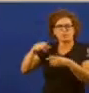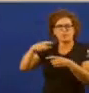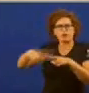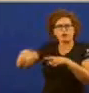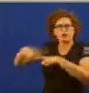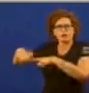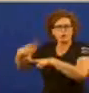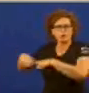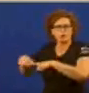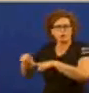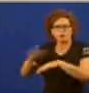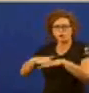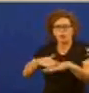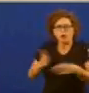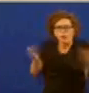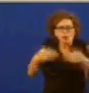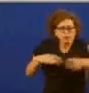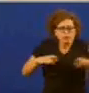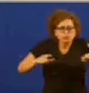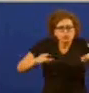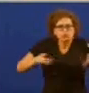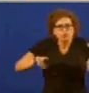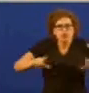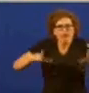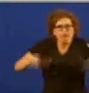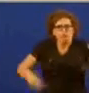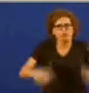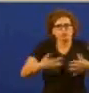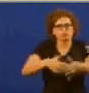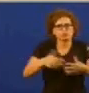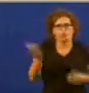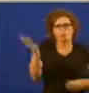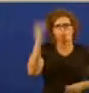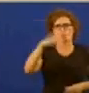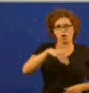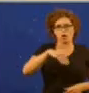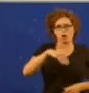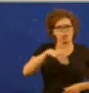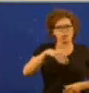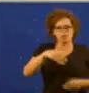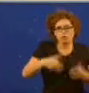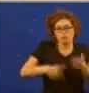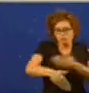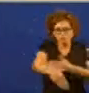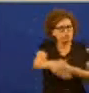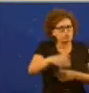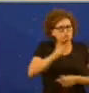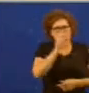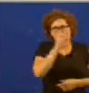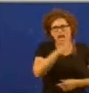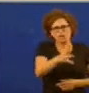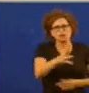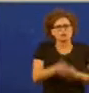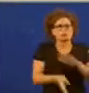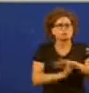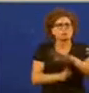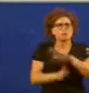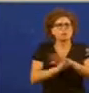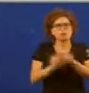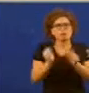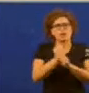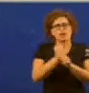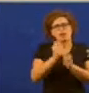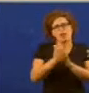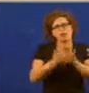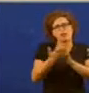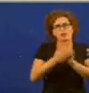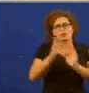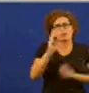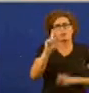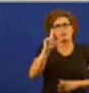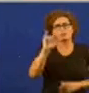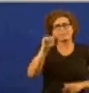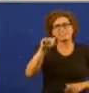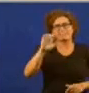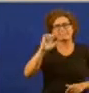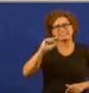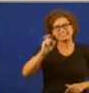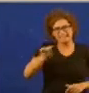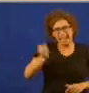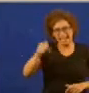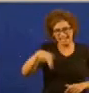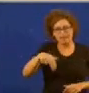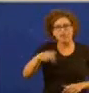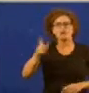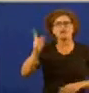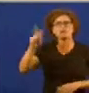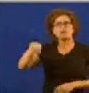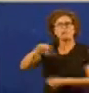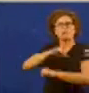por falta de solo industrial e ainda temos e vamos ter nos próximos anos que seguir falando da plisán e localizando en Portugal